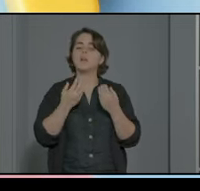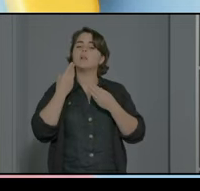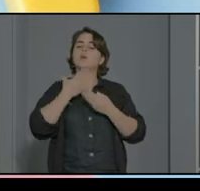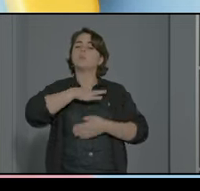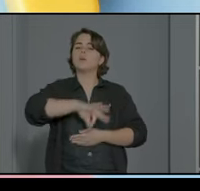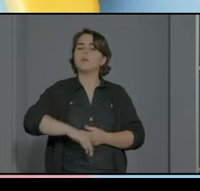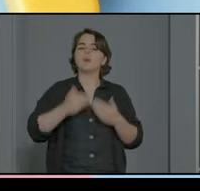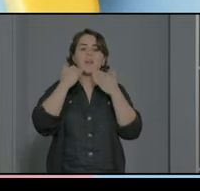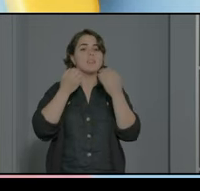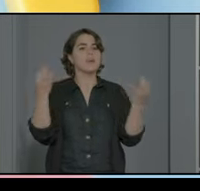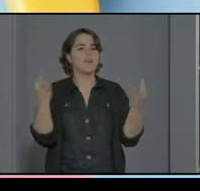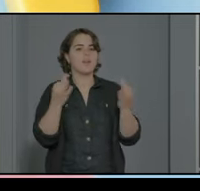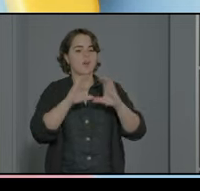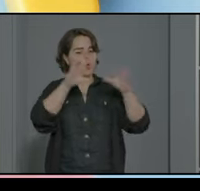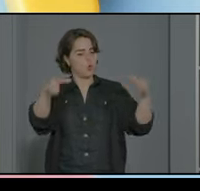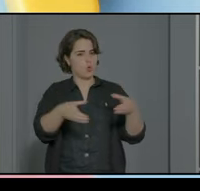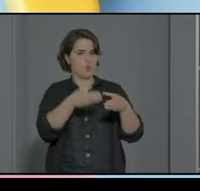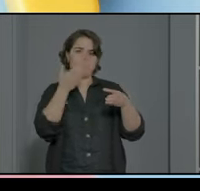con un gran equipo con un equipo